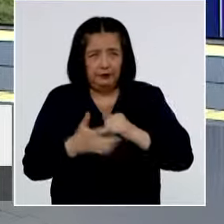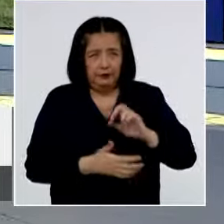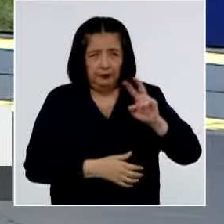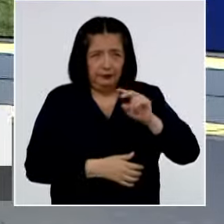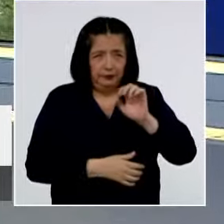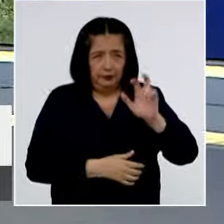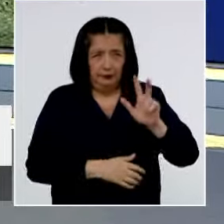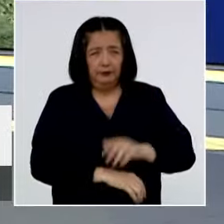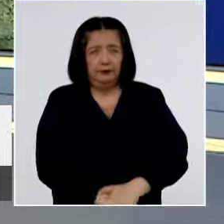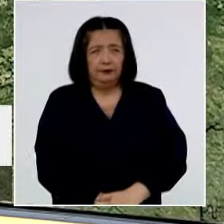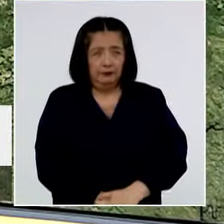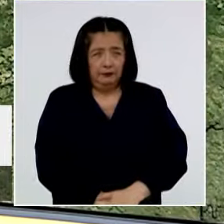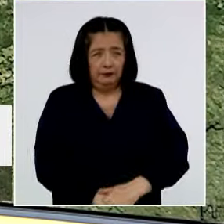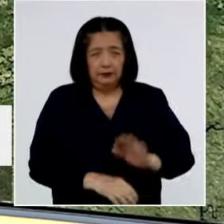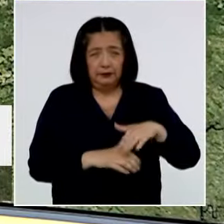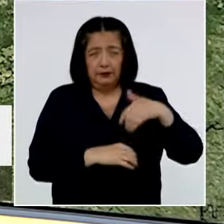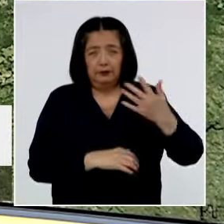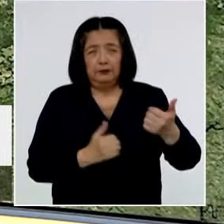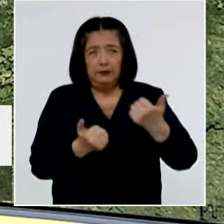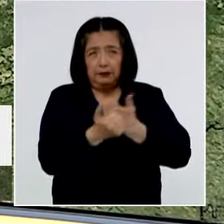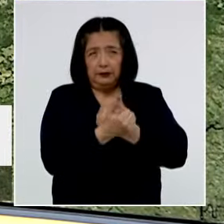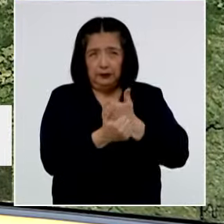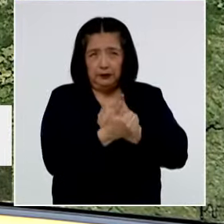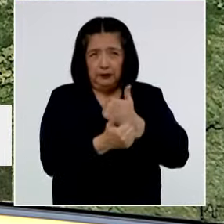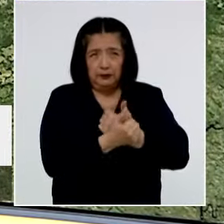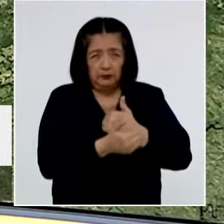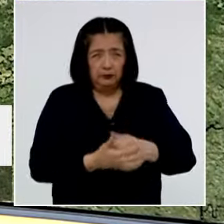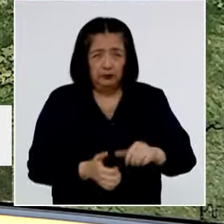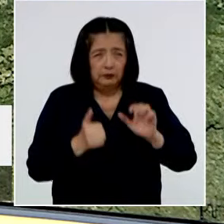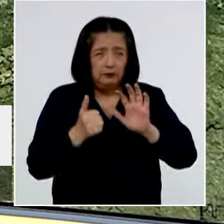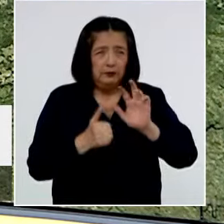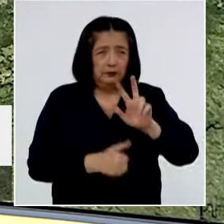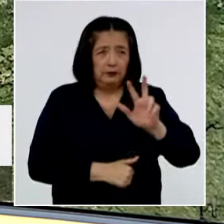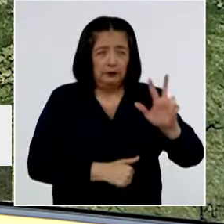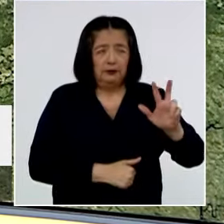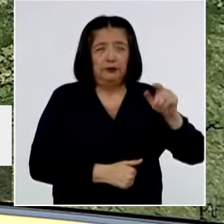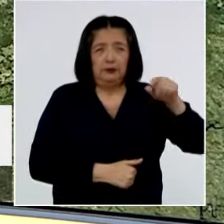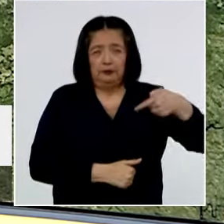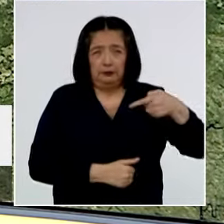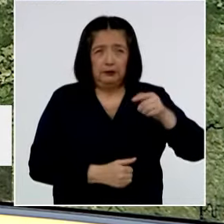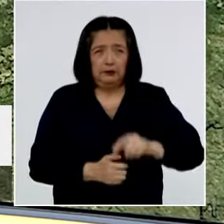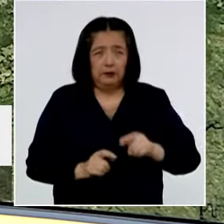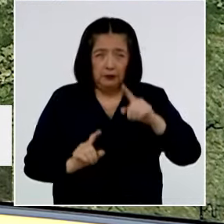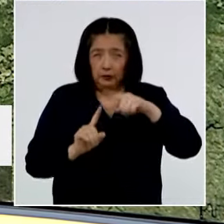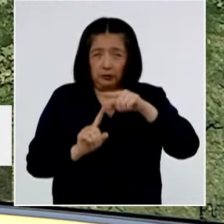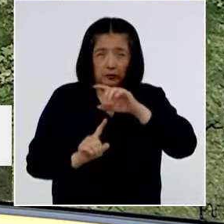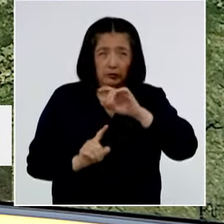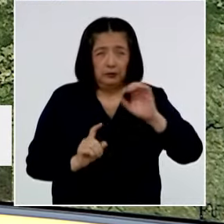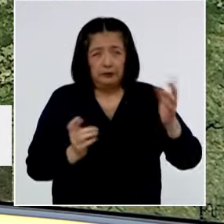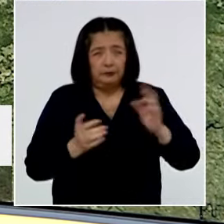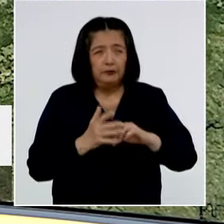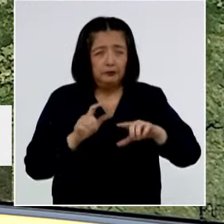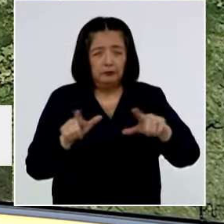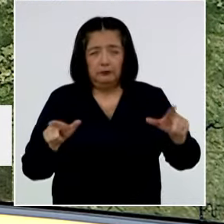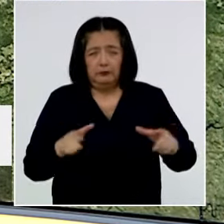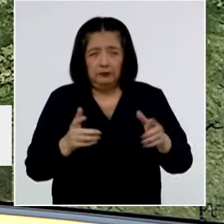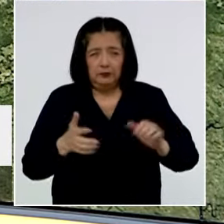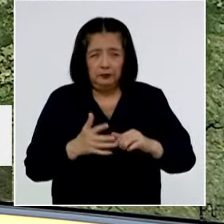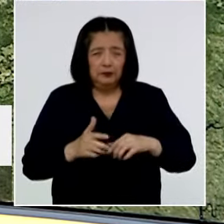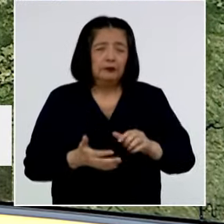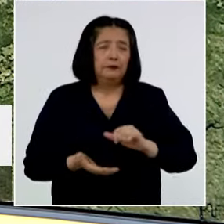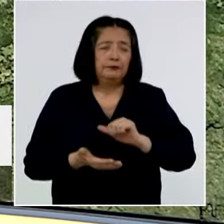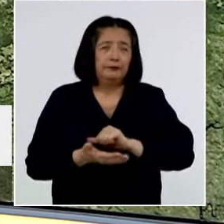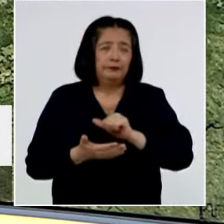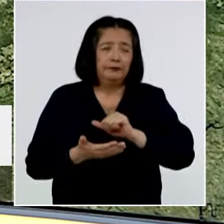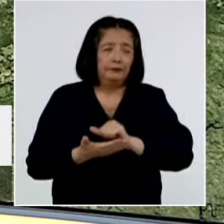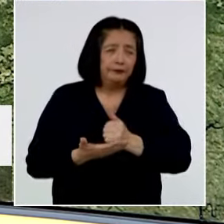son cifras del 2023. Luego tenemos a Ayacucho, que produce 633 mil toneladas, sobre todo la zona de Andahuayla,